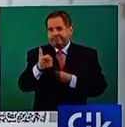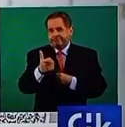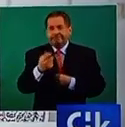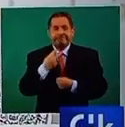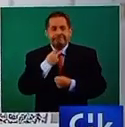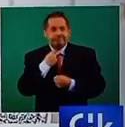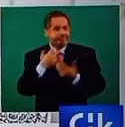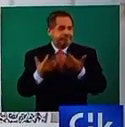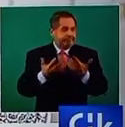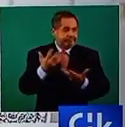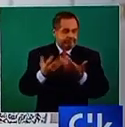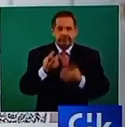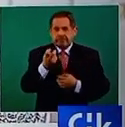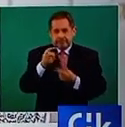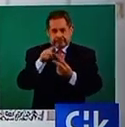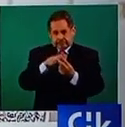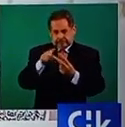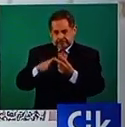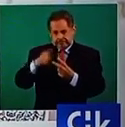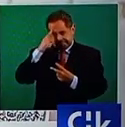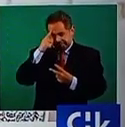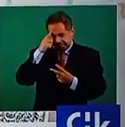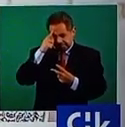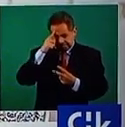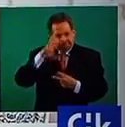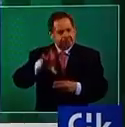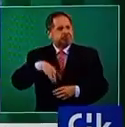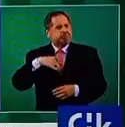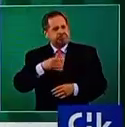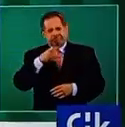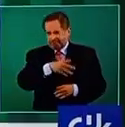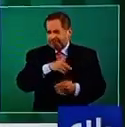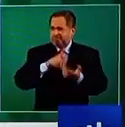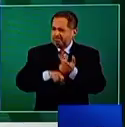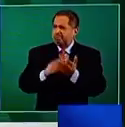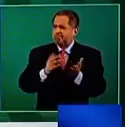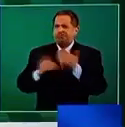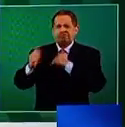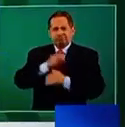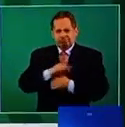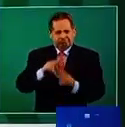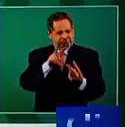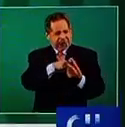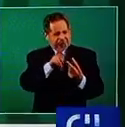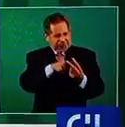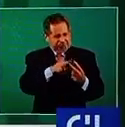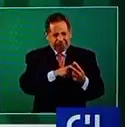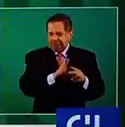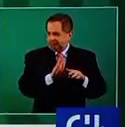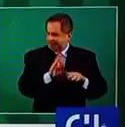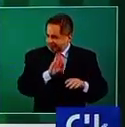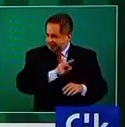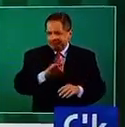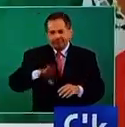nuevamente López Obrador de aquello que está realizando la ciencia a nivel mundial. Bueno, más allá de agradecer, vamos a revisar las declaraciones.